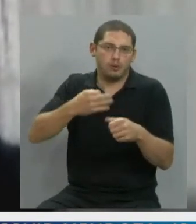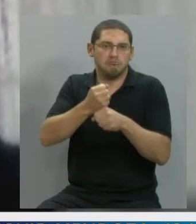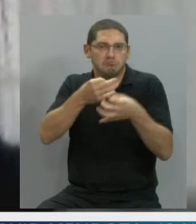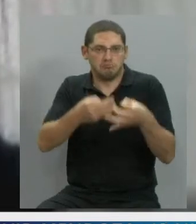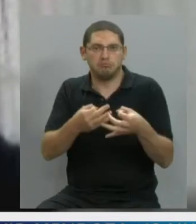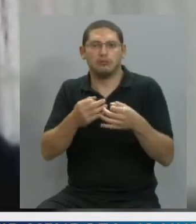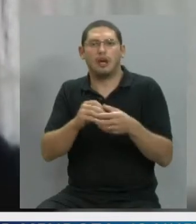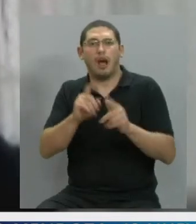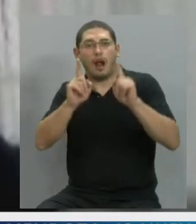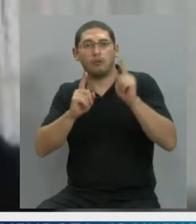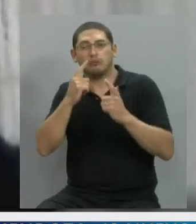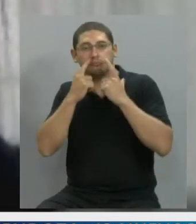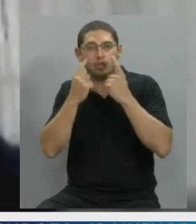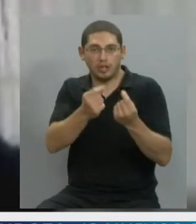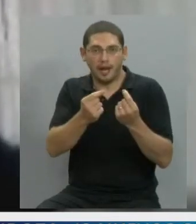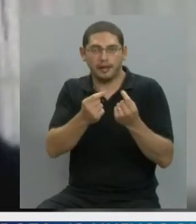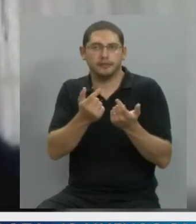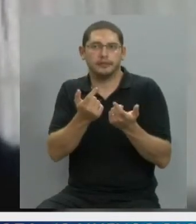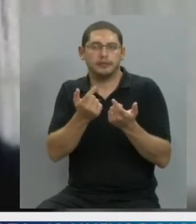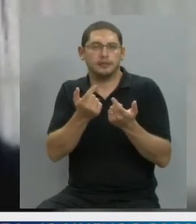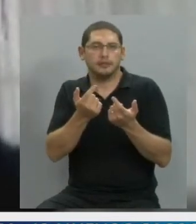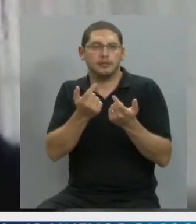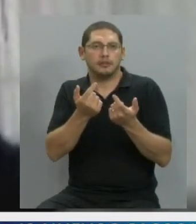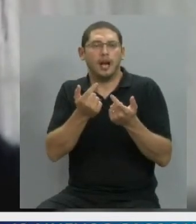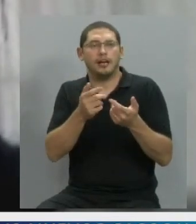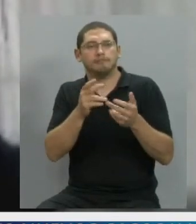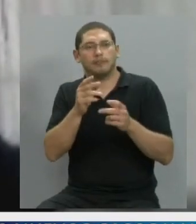queja porque hay médicos realmente que se merecen